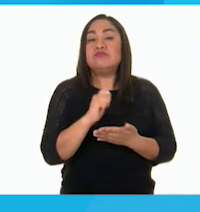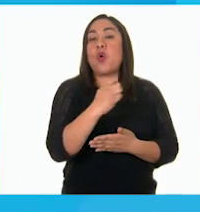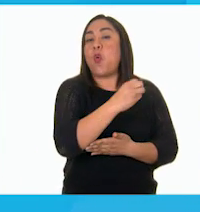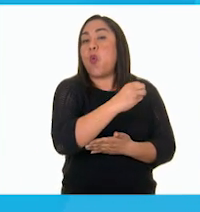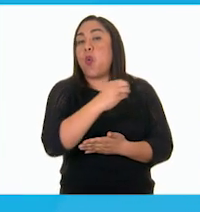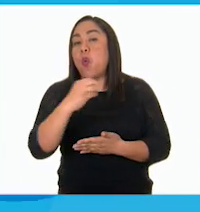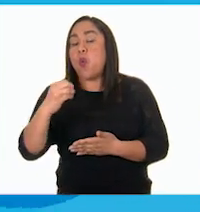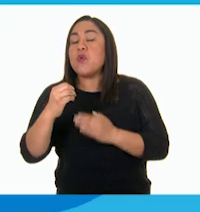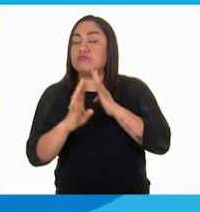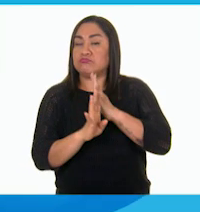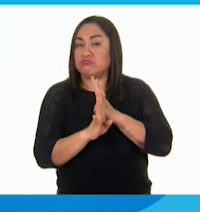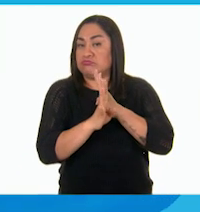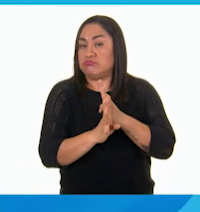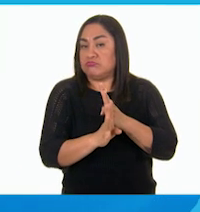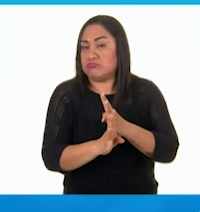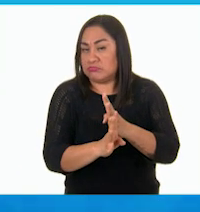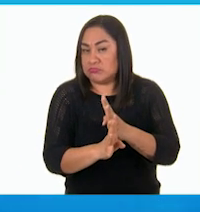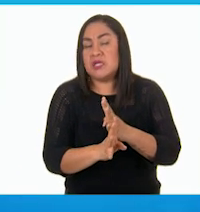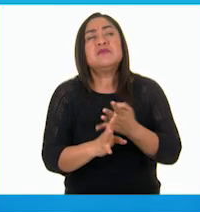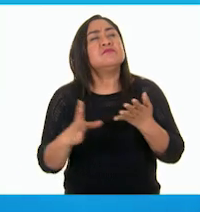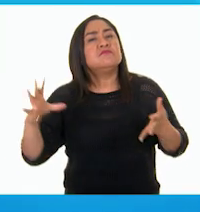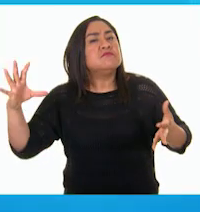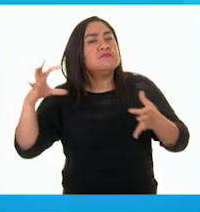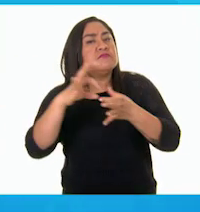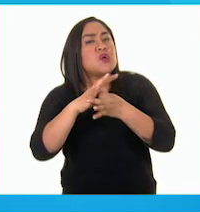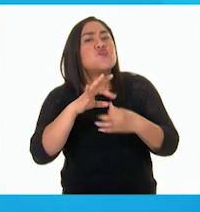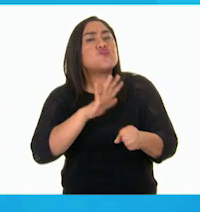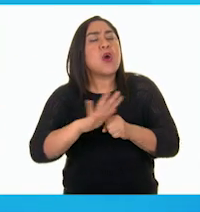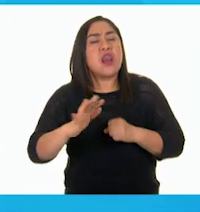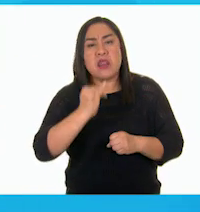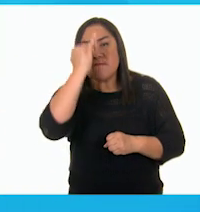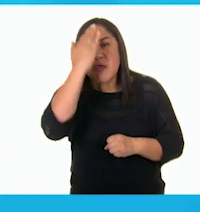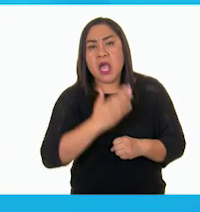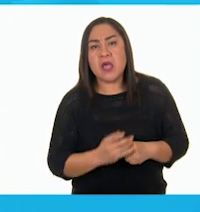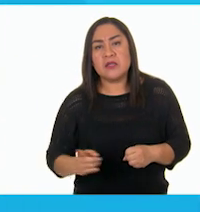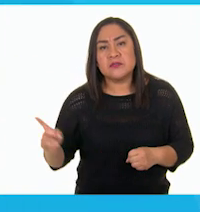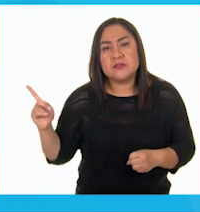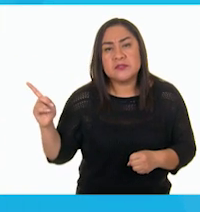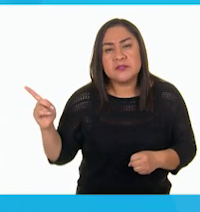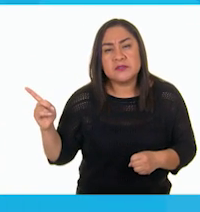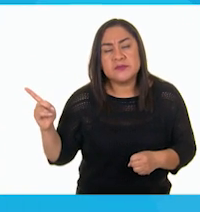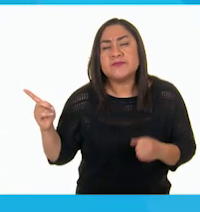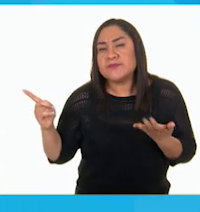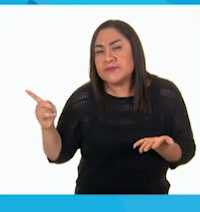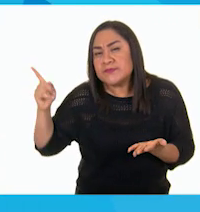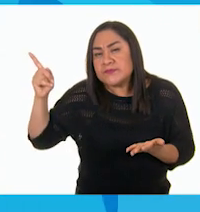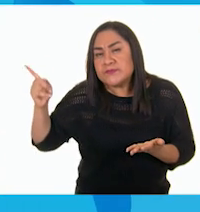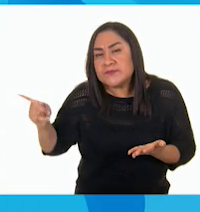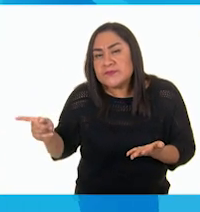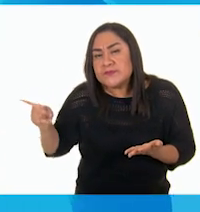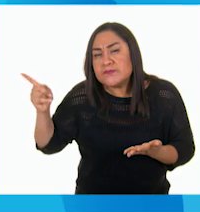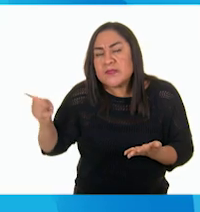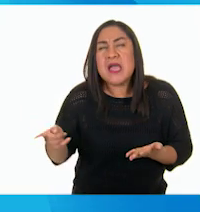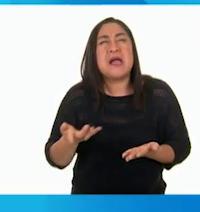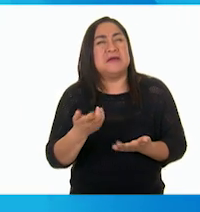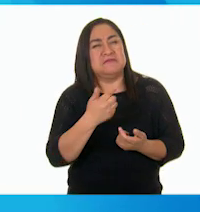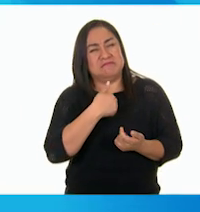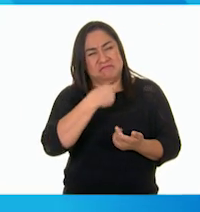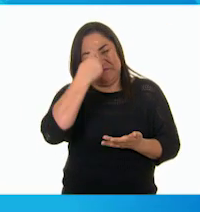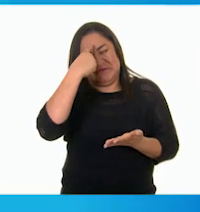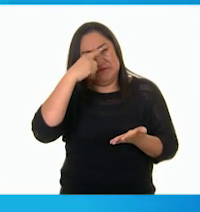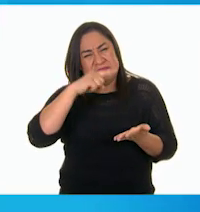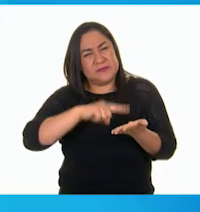ordenada y en fila. ¿Con qué imagen la podemos relacionar? A ver, pues, considero que con la imagen